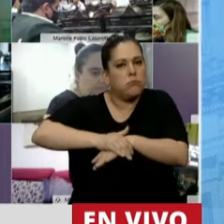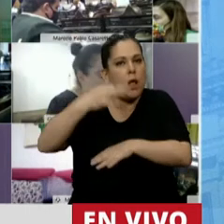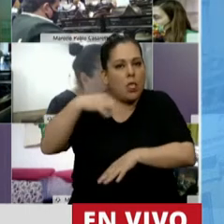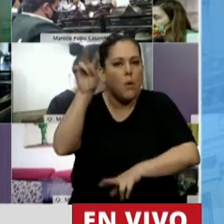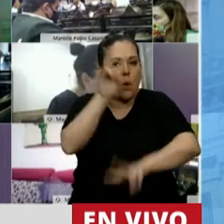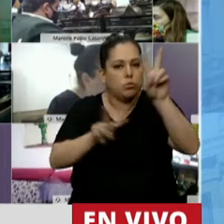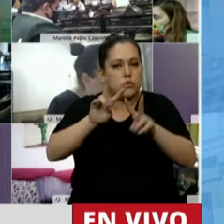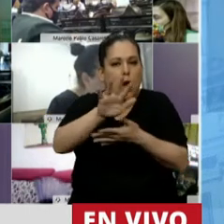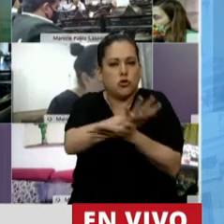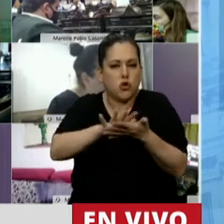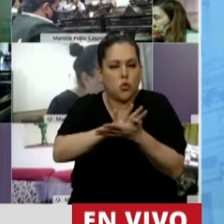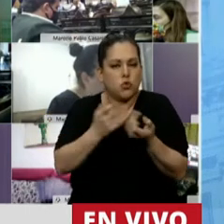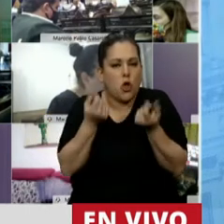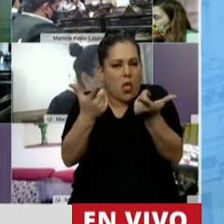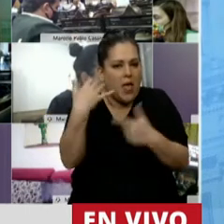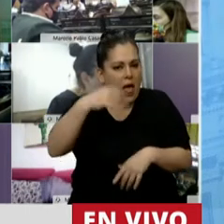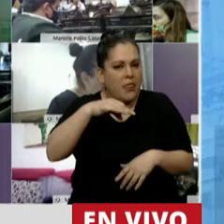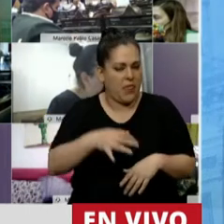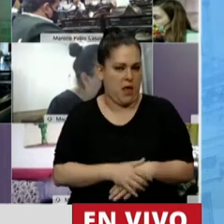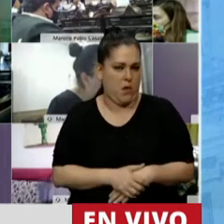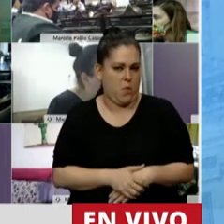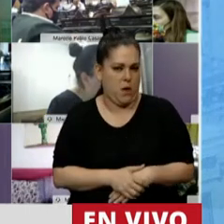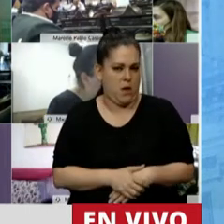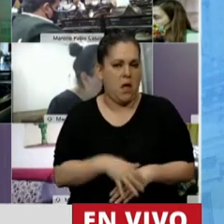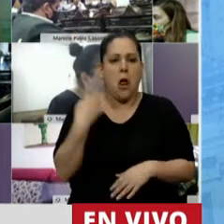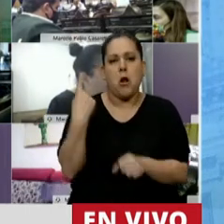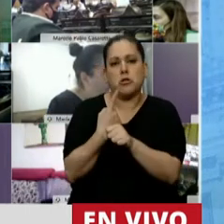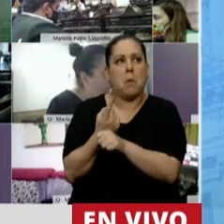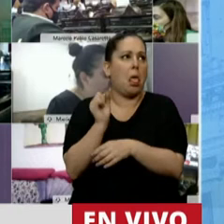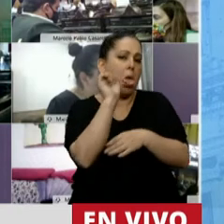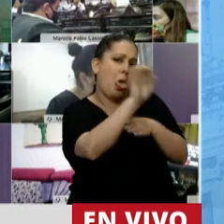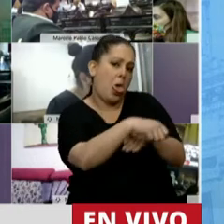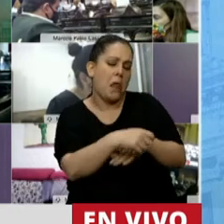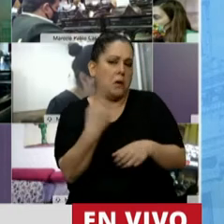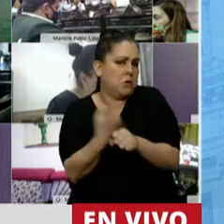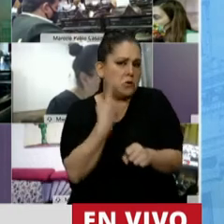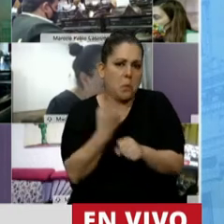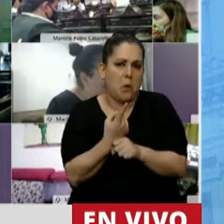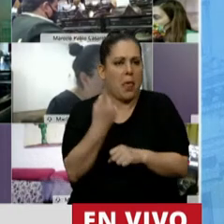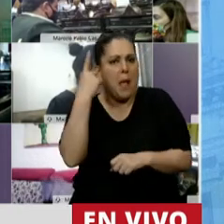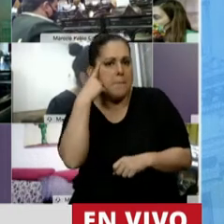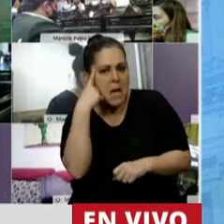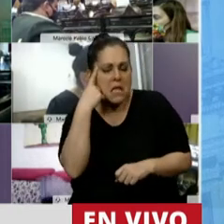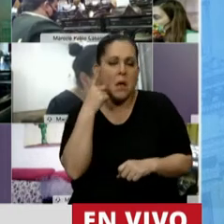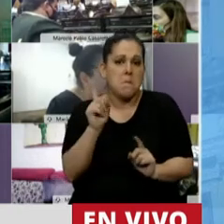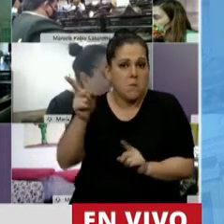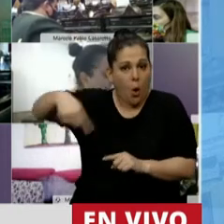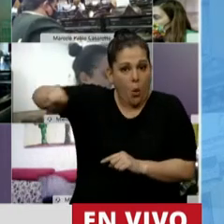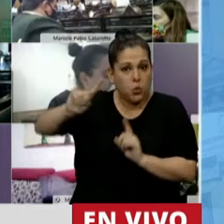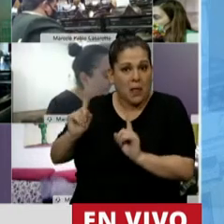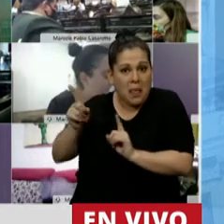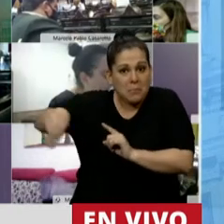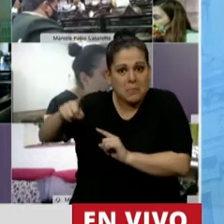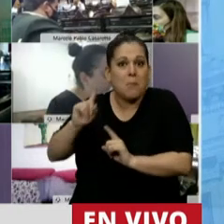no se puede solucionar esto mirando para otro lado, criminalizando, estigmatizando, como hicieron ustedes en su